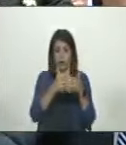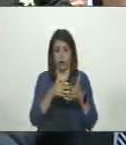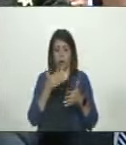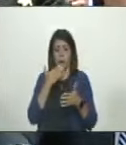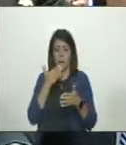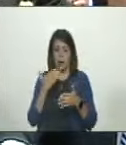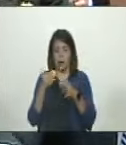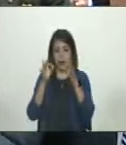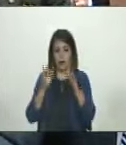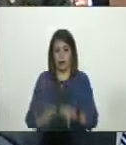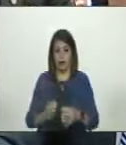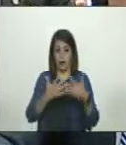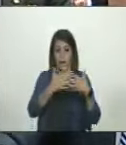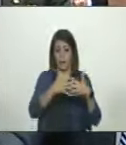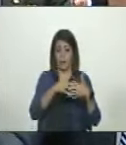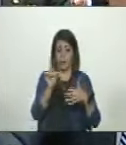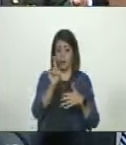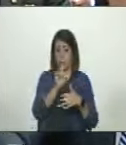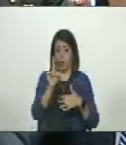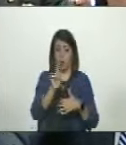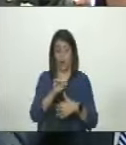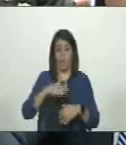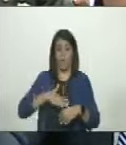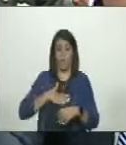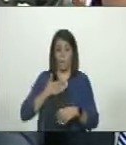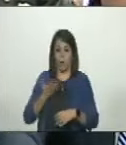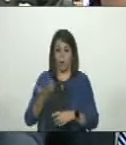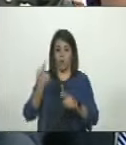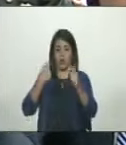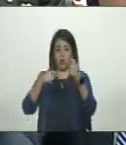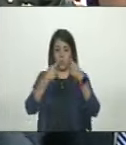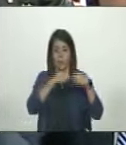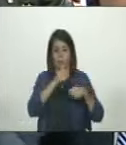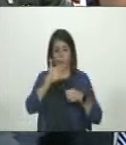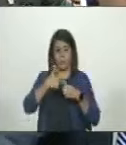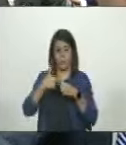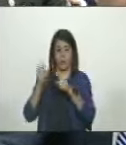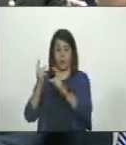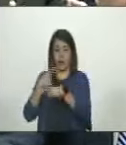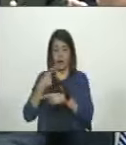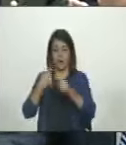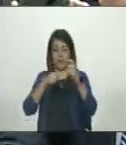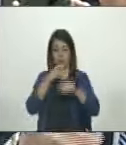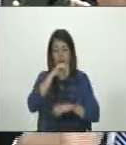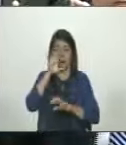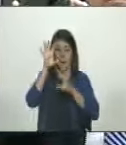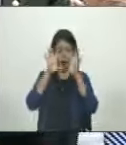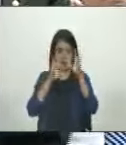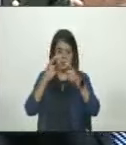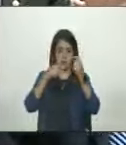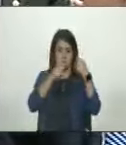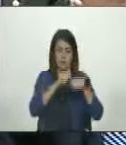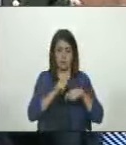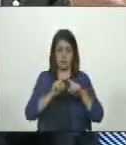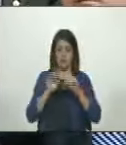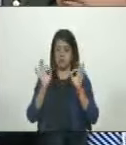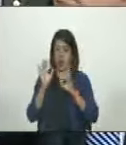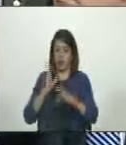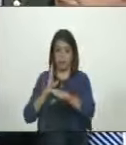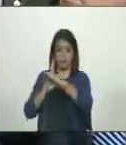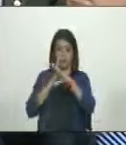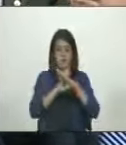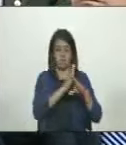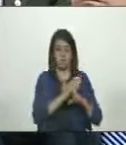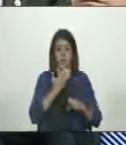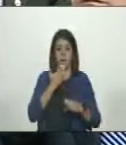una licencia en concreto para una empresa, establece la posibilidad de la comercialización del petróleo y del gas venezolano en el mercado internacional sin ninguna limitación,